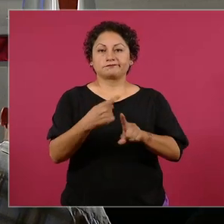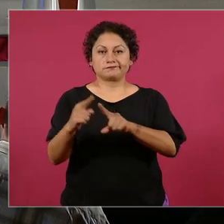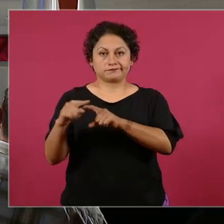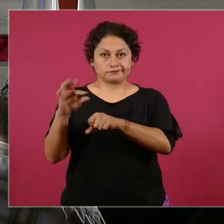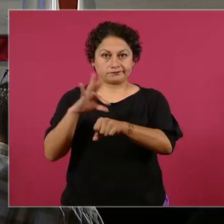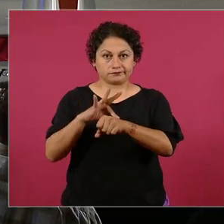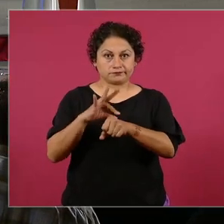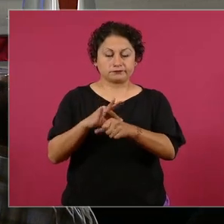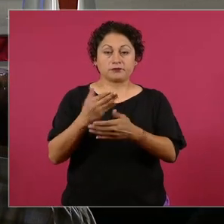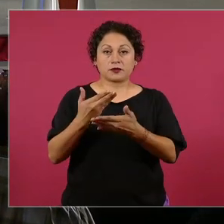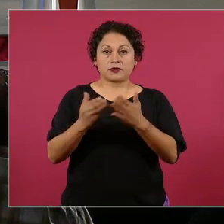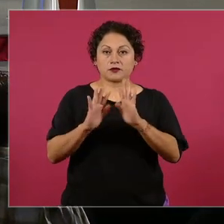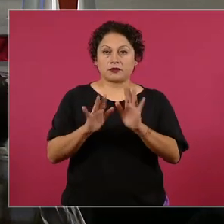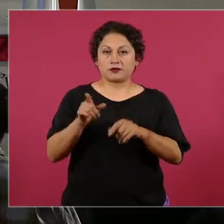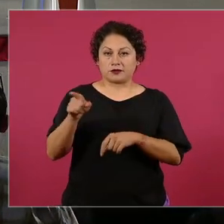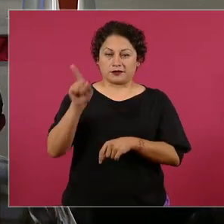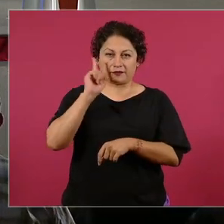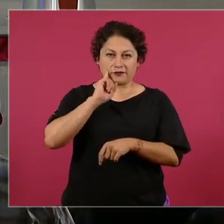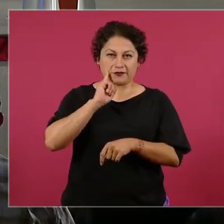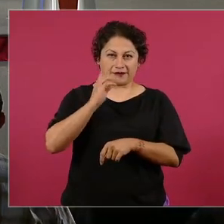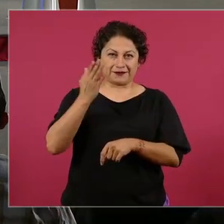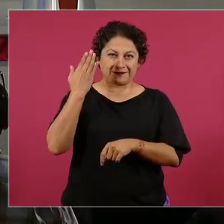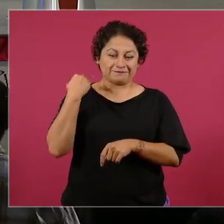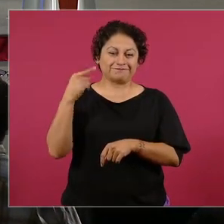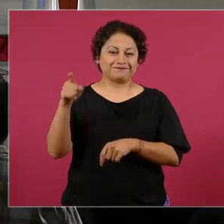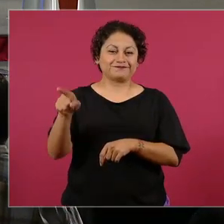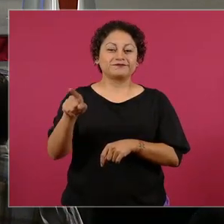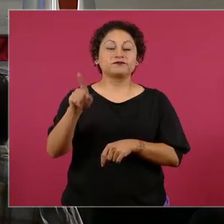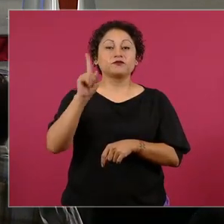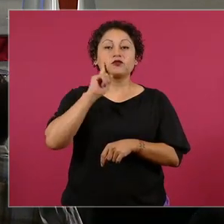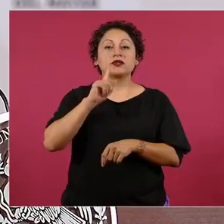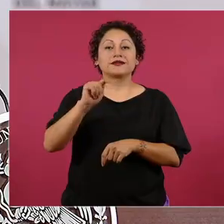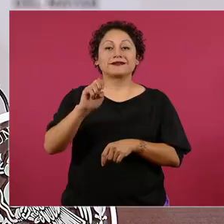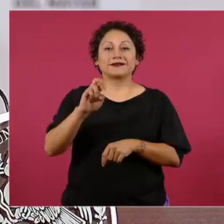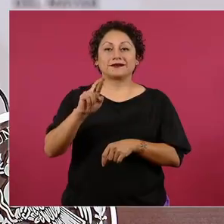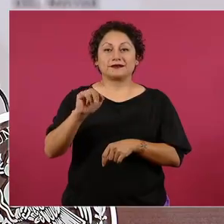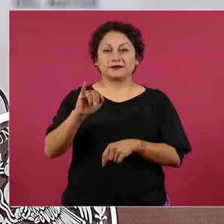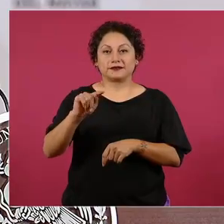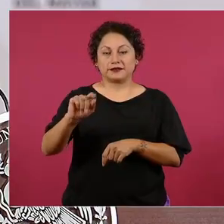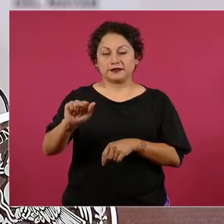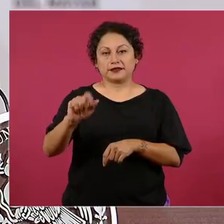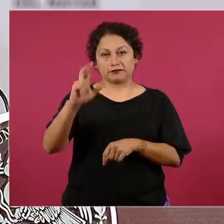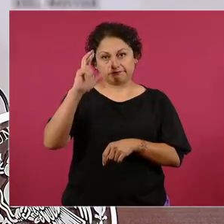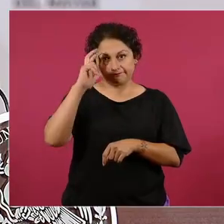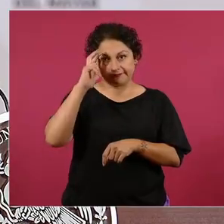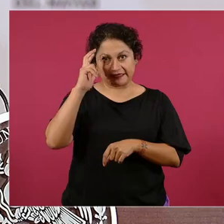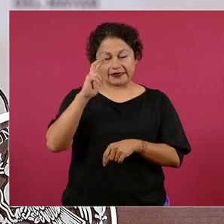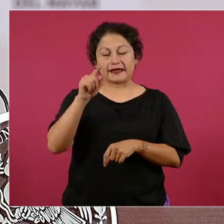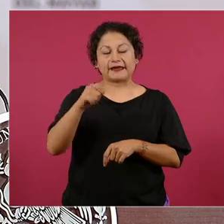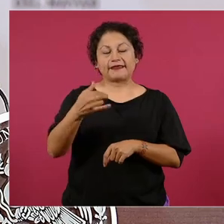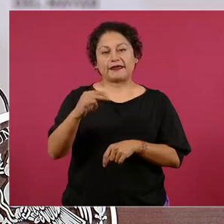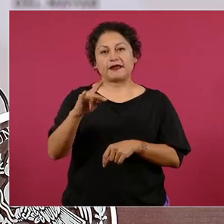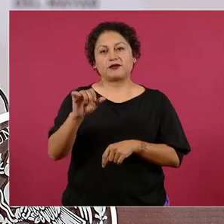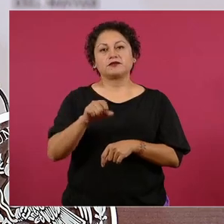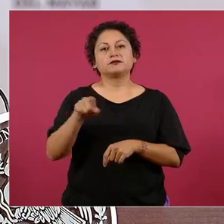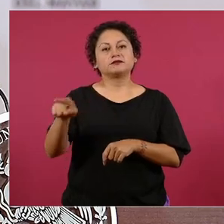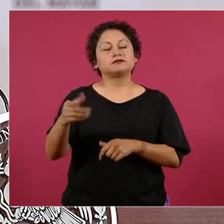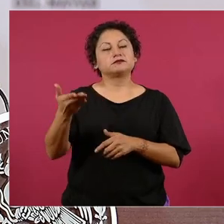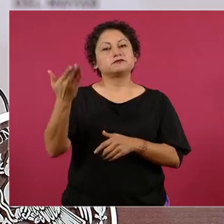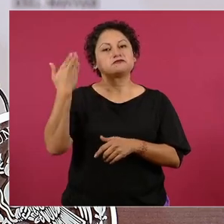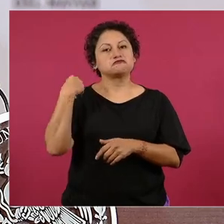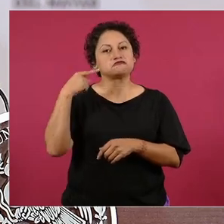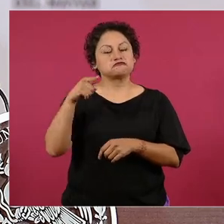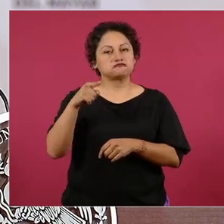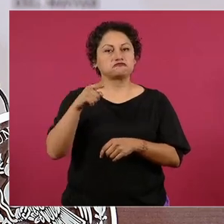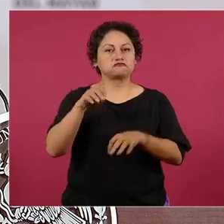casos como el de la doctora Teresita de Jesús Hidalgo, que está atendiendo en una especialidad también poco usual en los